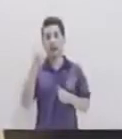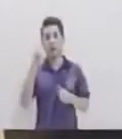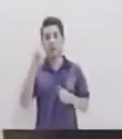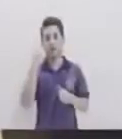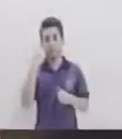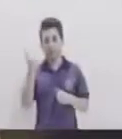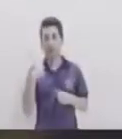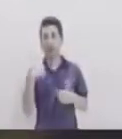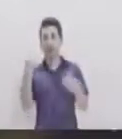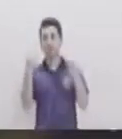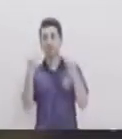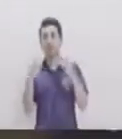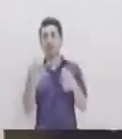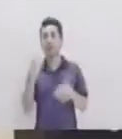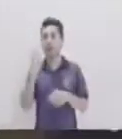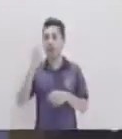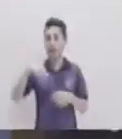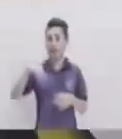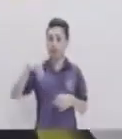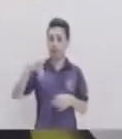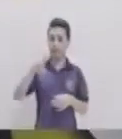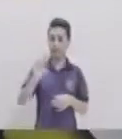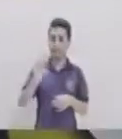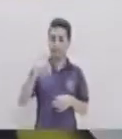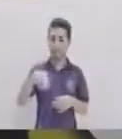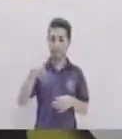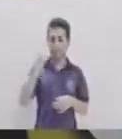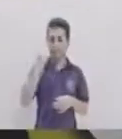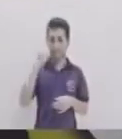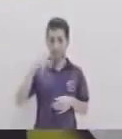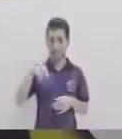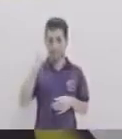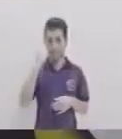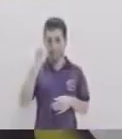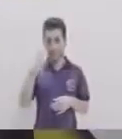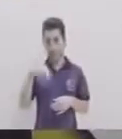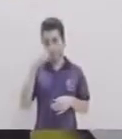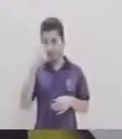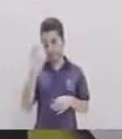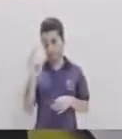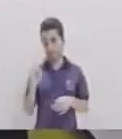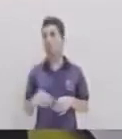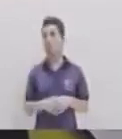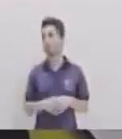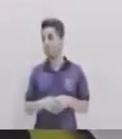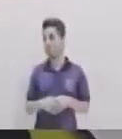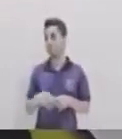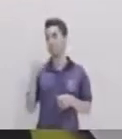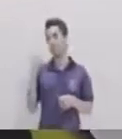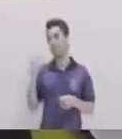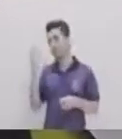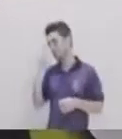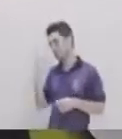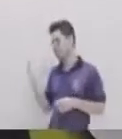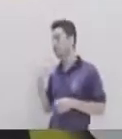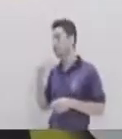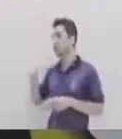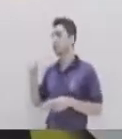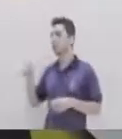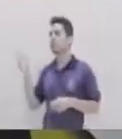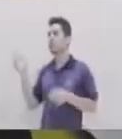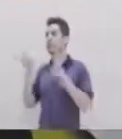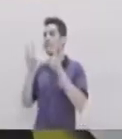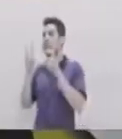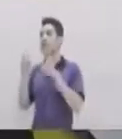enseñarnos Un poco más Sobre el emprendimiento Claudia bienvenida Cuéntenos ¿Cuál es el tema de hoy? Muchas gracias El tema de hoy Será